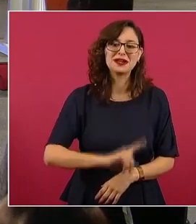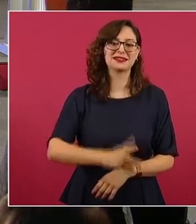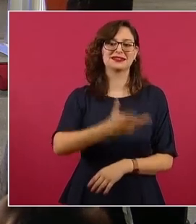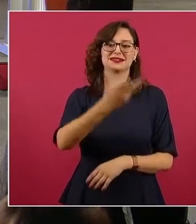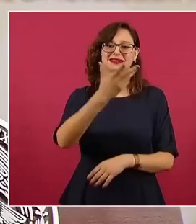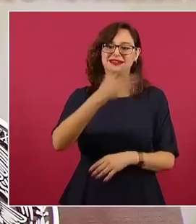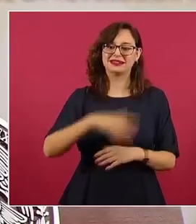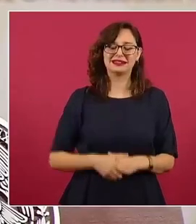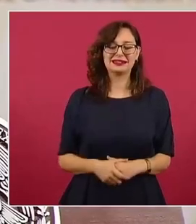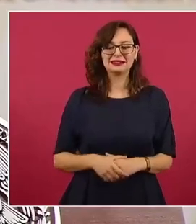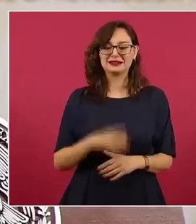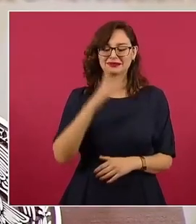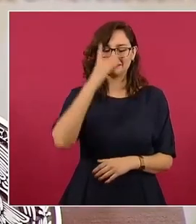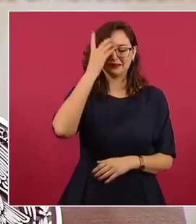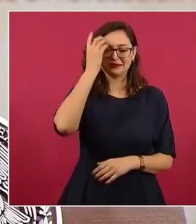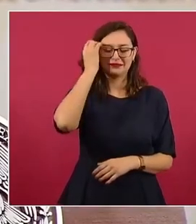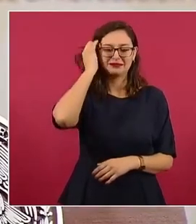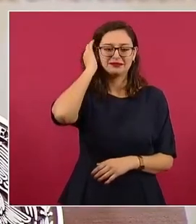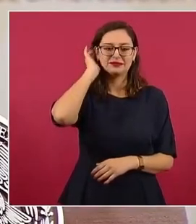es una mentira.